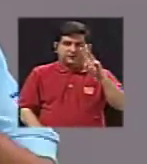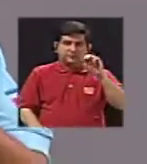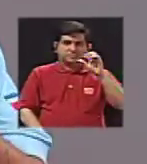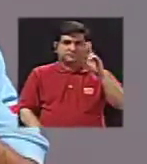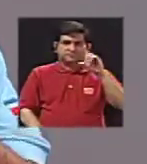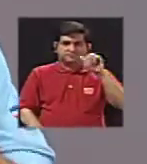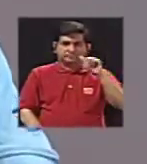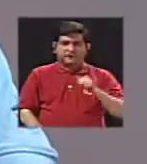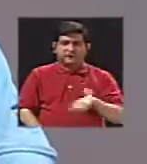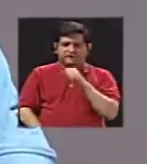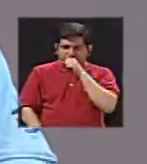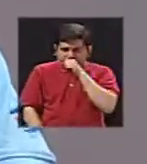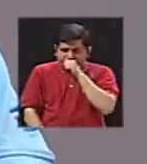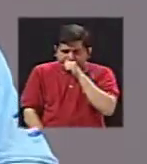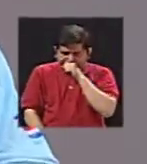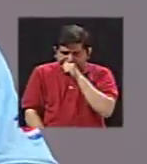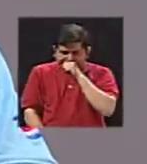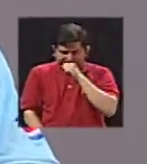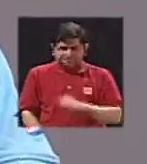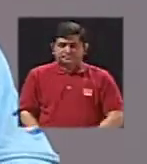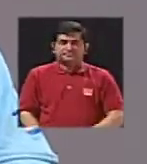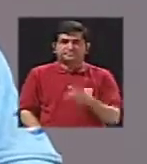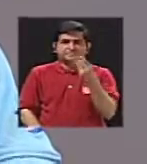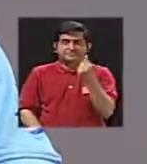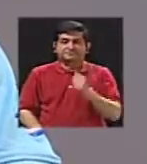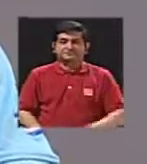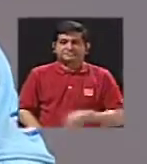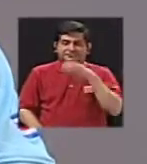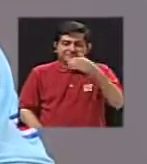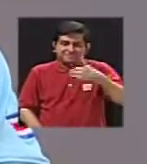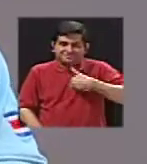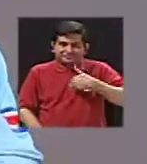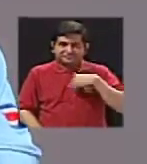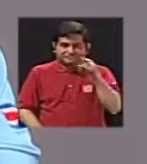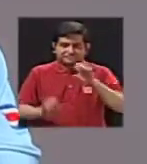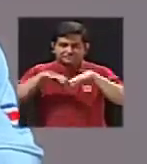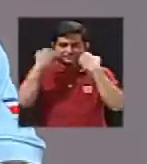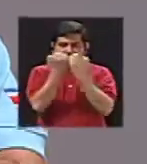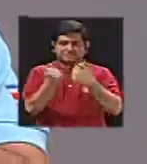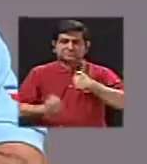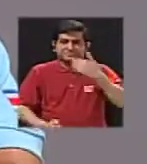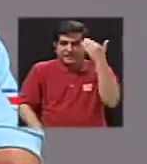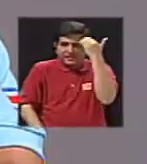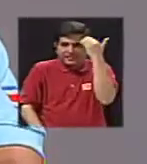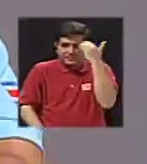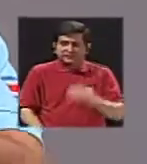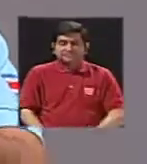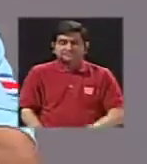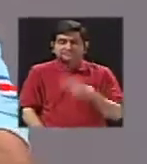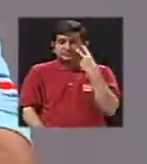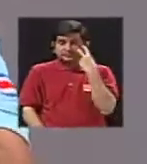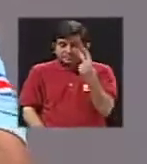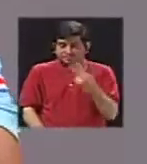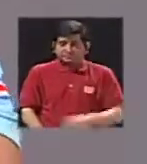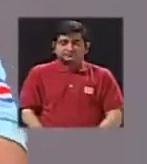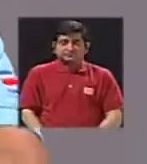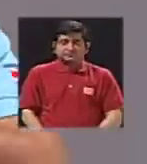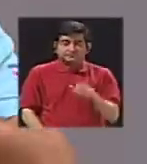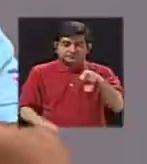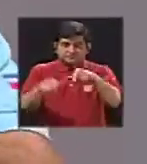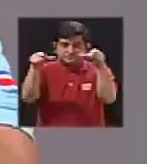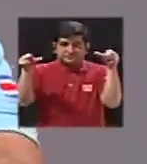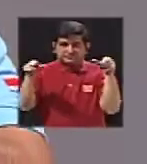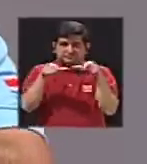darse cuenta cuán caliente está. Con estos nuevos equipos uno puede saber, mira, estate aquí en esta